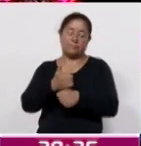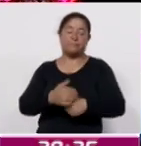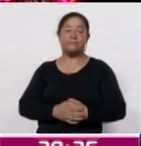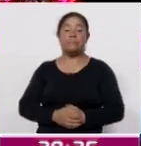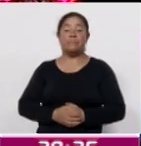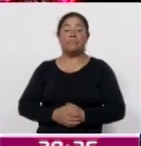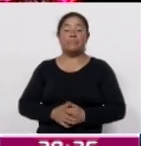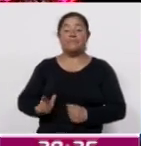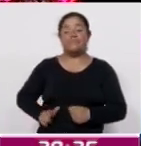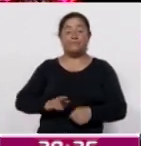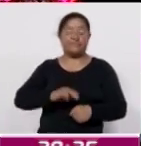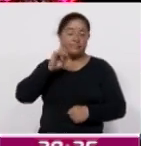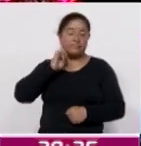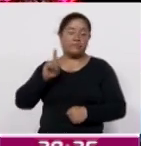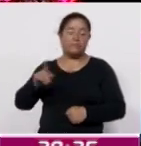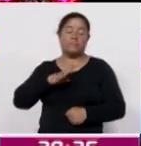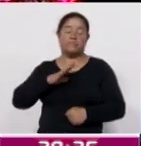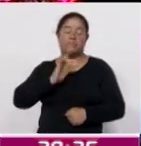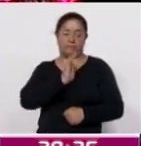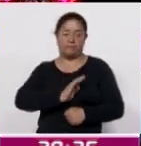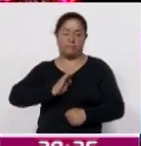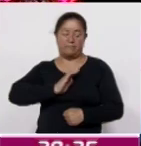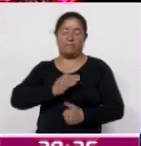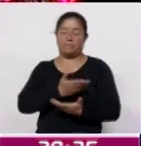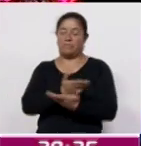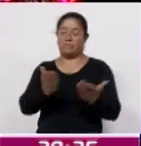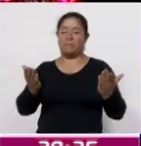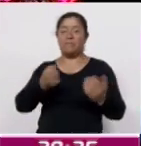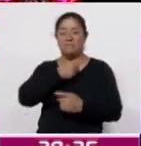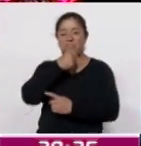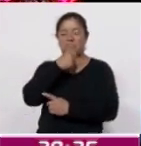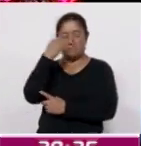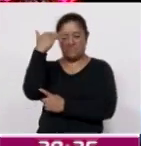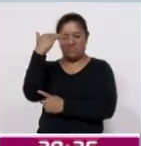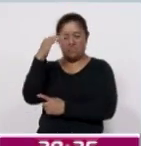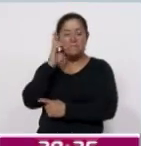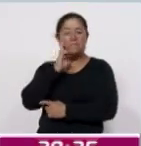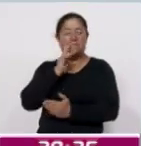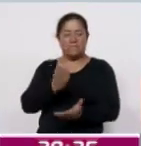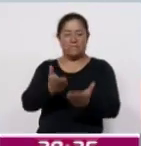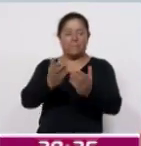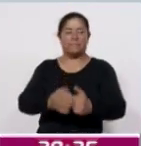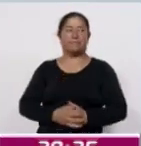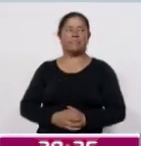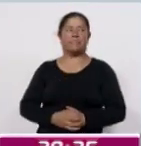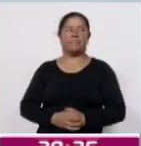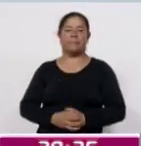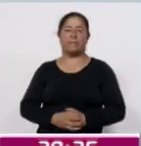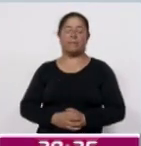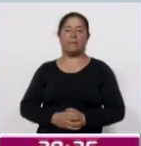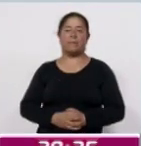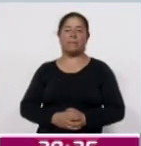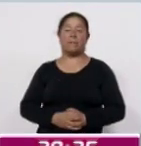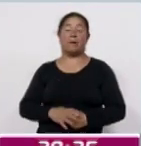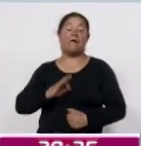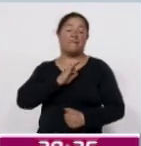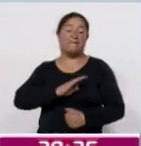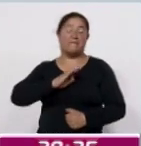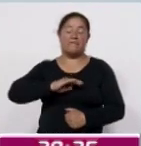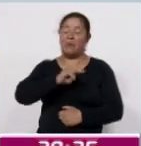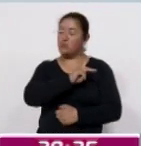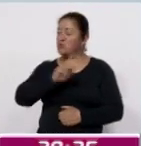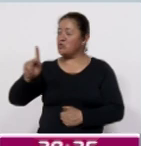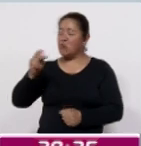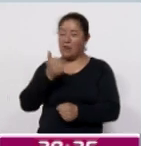la gobernadora envió una felicitación a todos los adultos mayores. Veamos. Quiero felicitar a todos los abuelitos